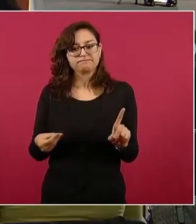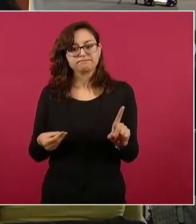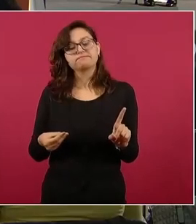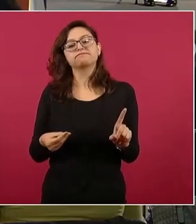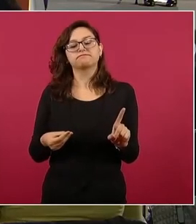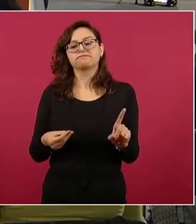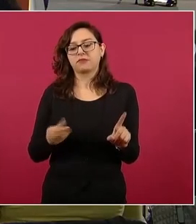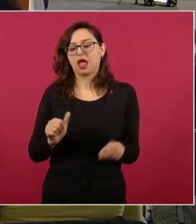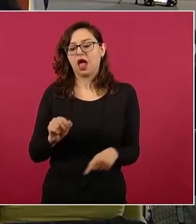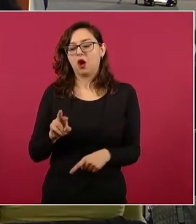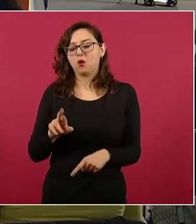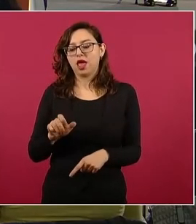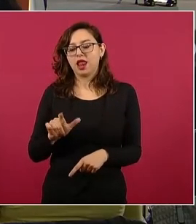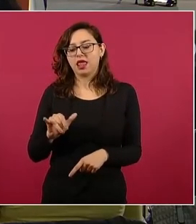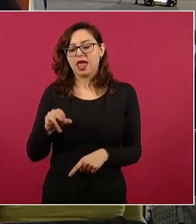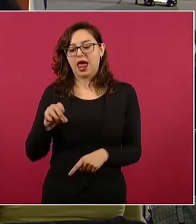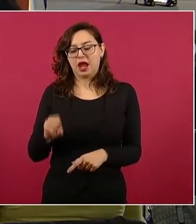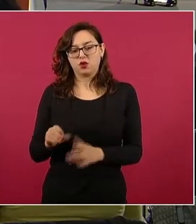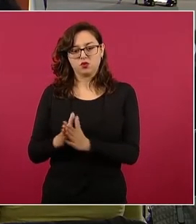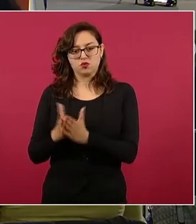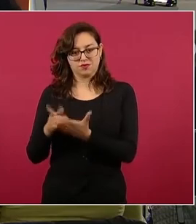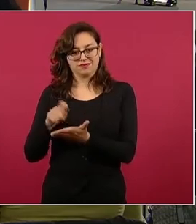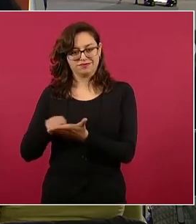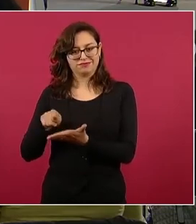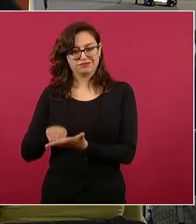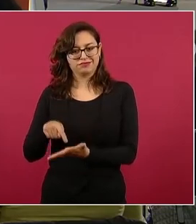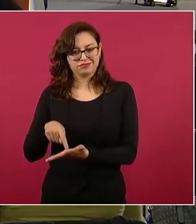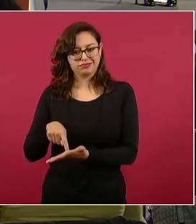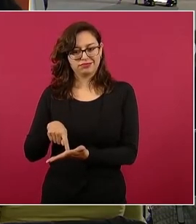Aureliano Aureliano Buendía